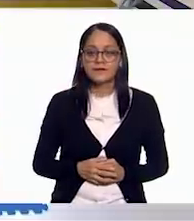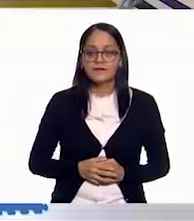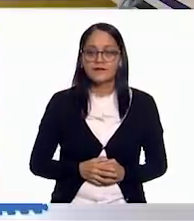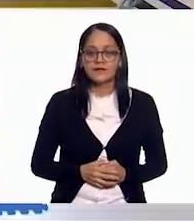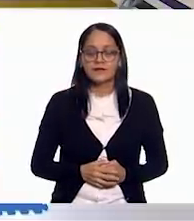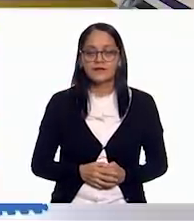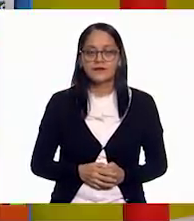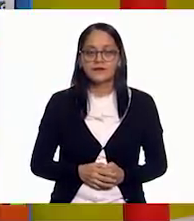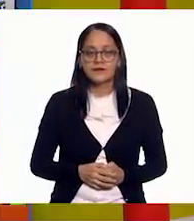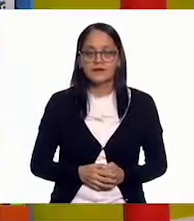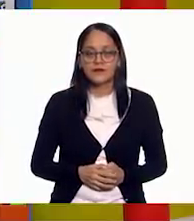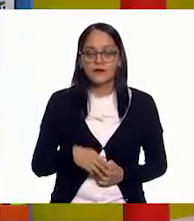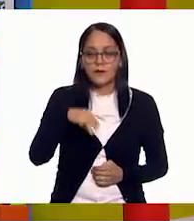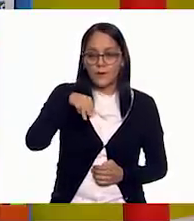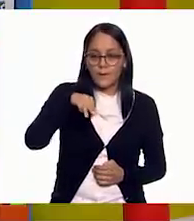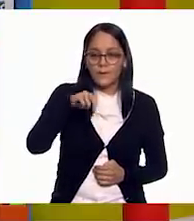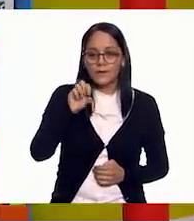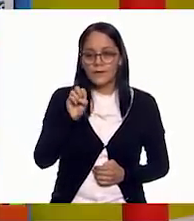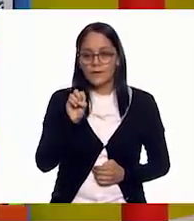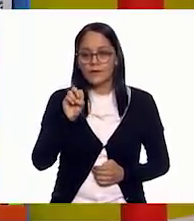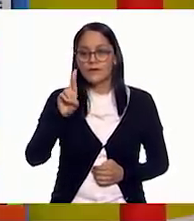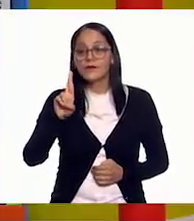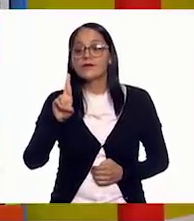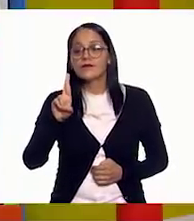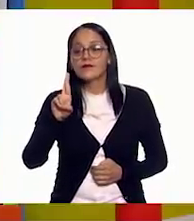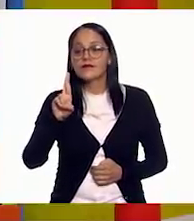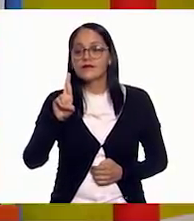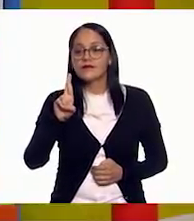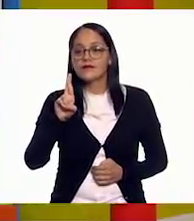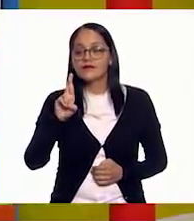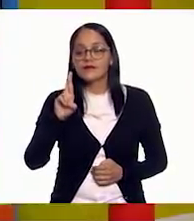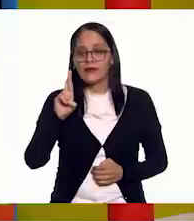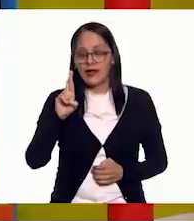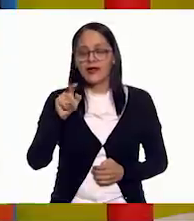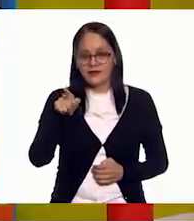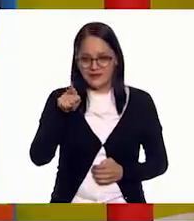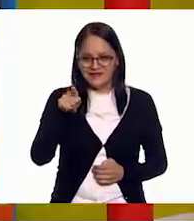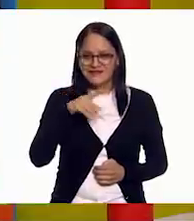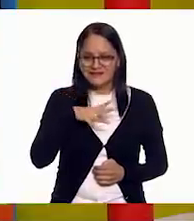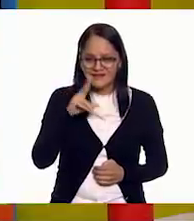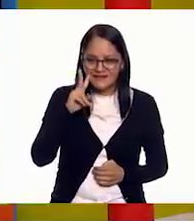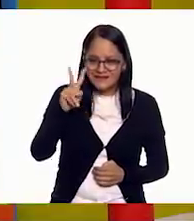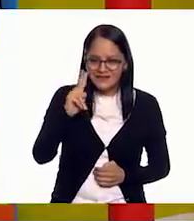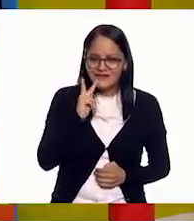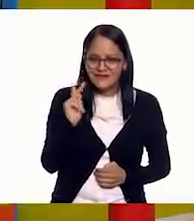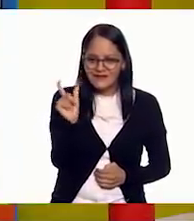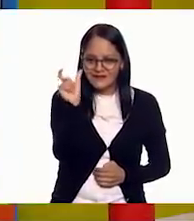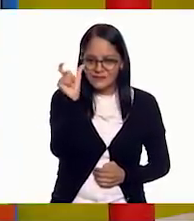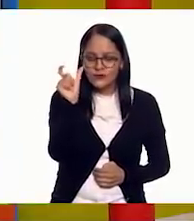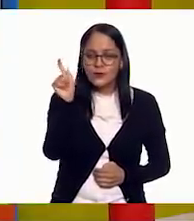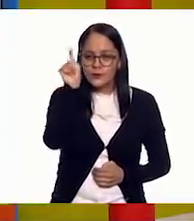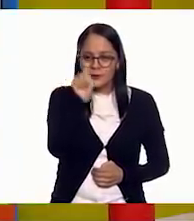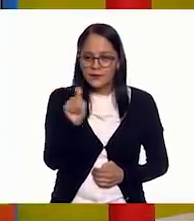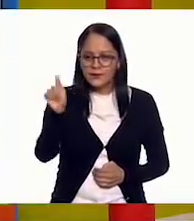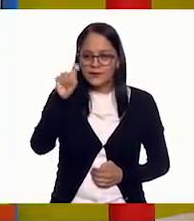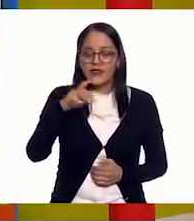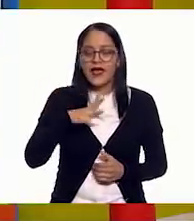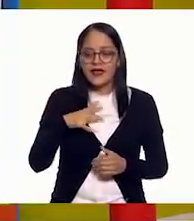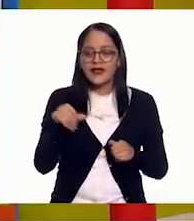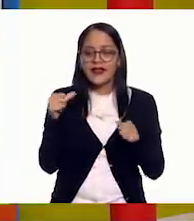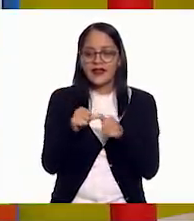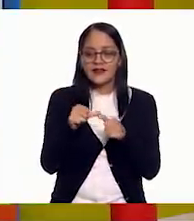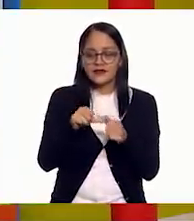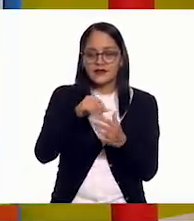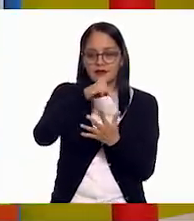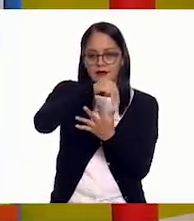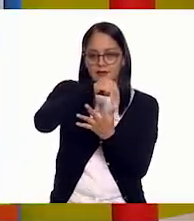M, O, R. A ver. Encerramos ahí. Yo veo ahí, esta palabra tiene cinco letras.